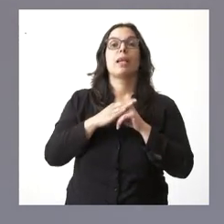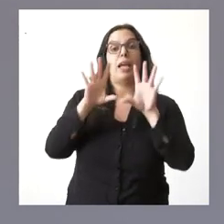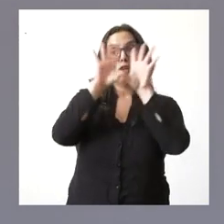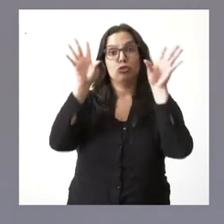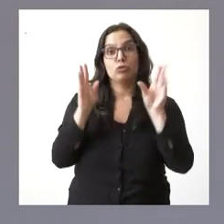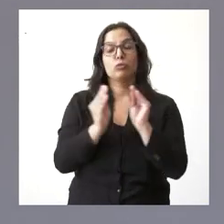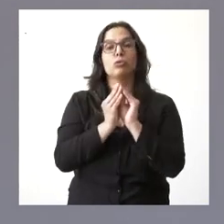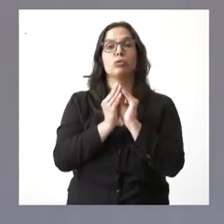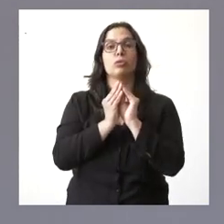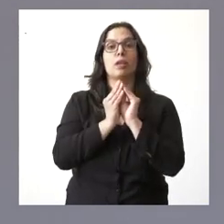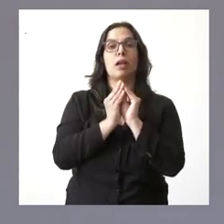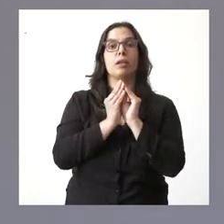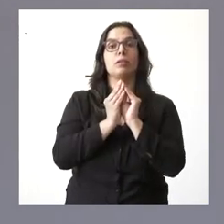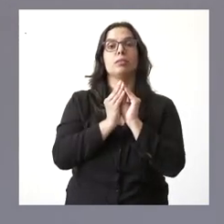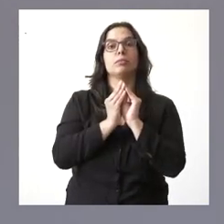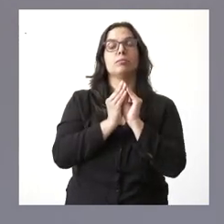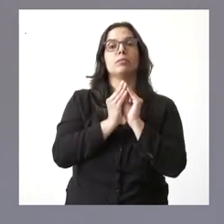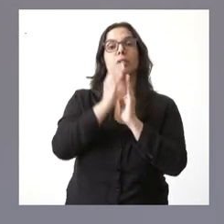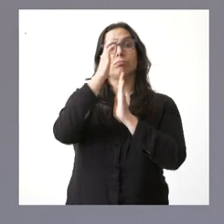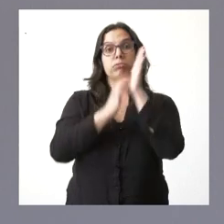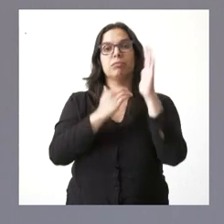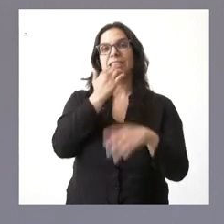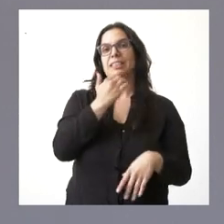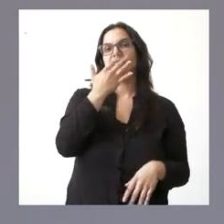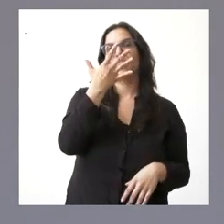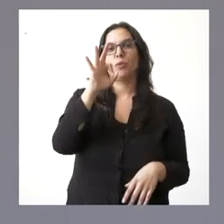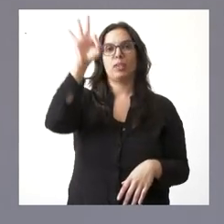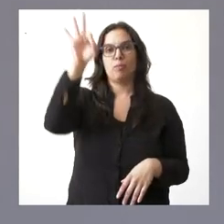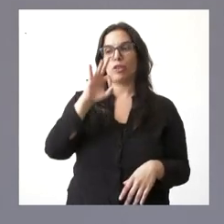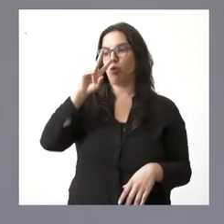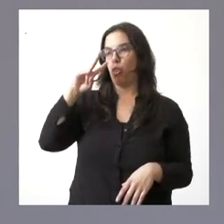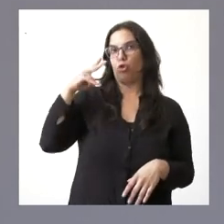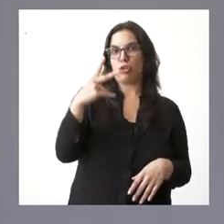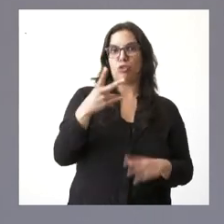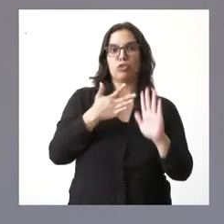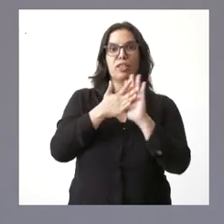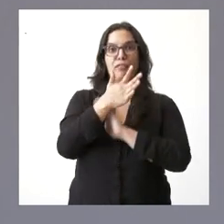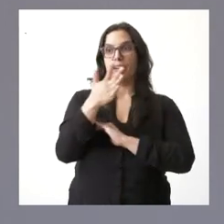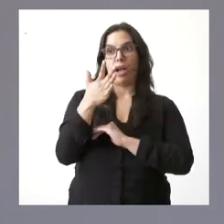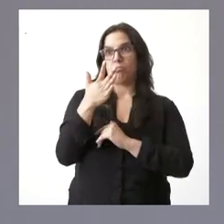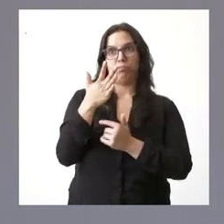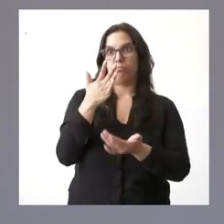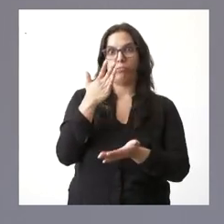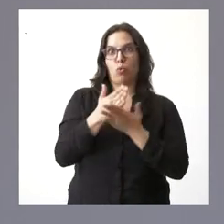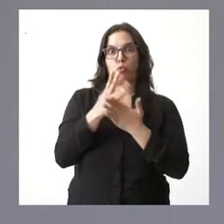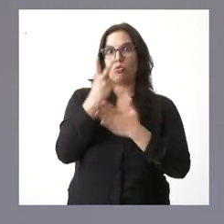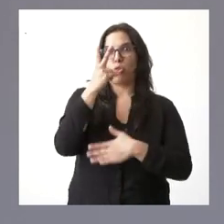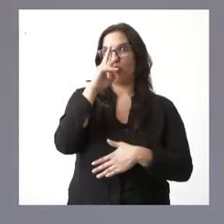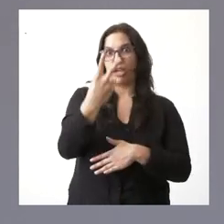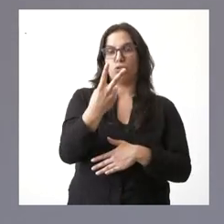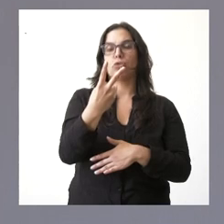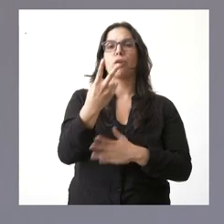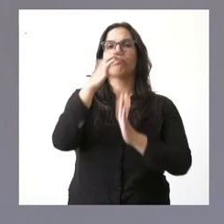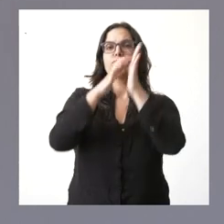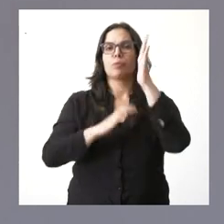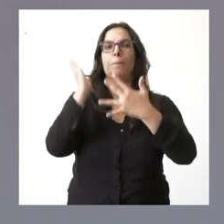conjunto de los dos años rondará aproximadamente el 50%. Por tanto, habríamos rebajado en tan solo el espacio de dos años a la mitad